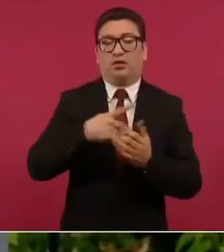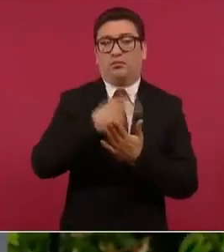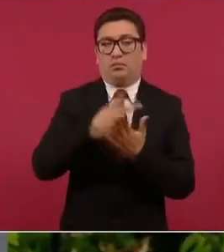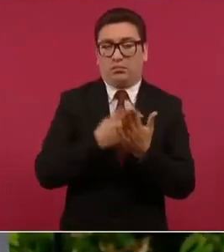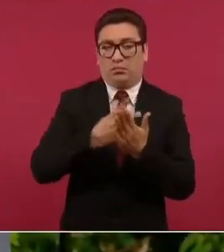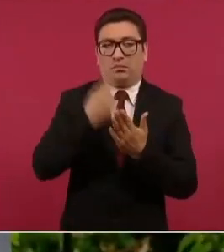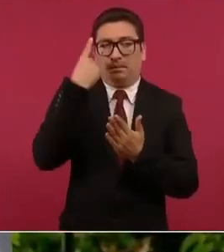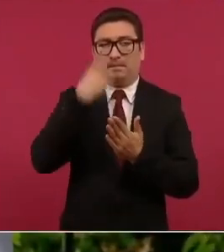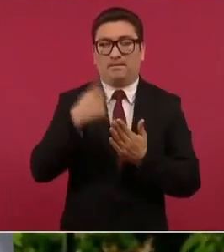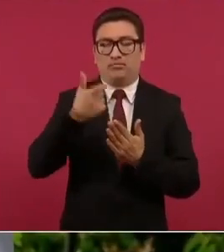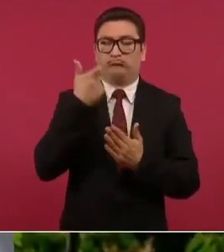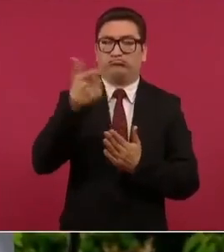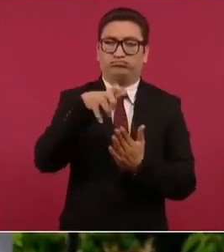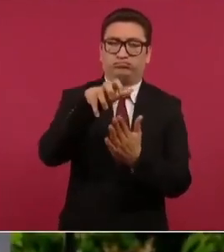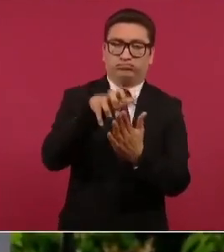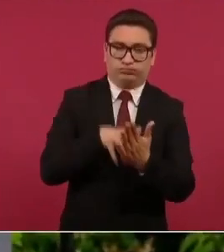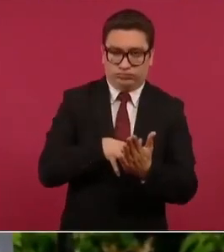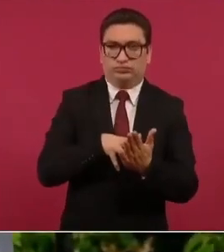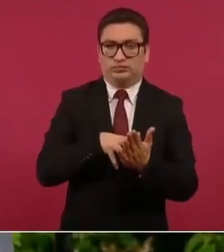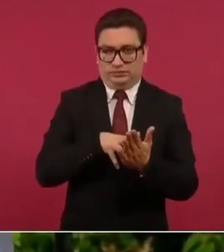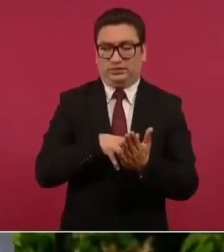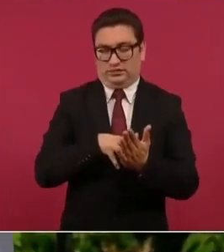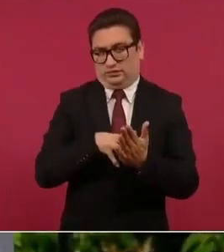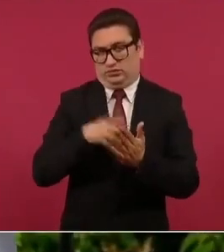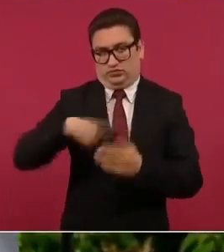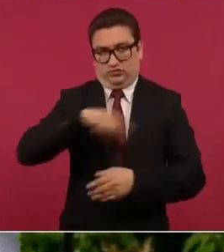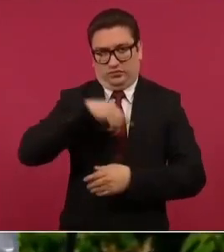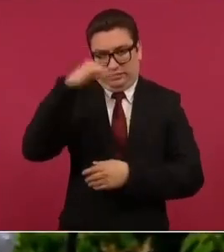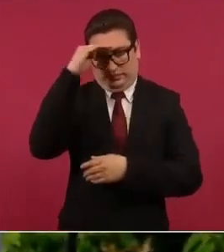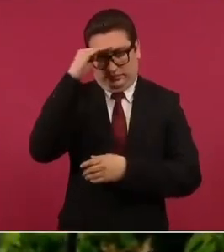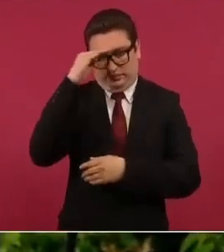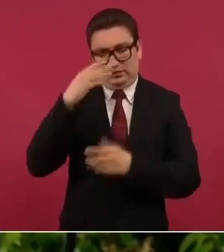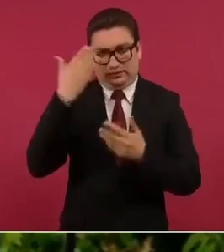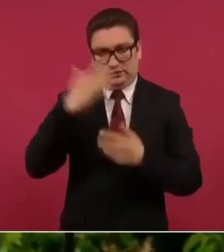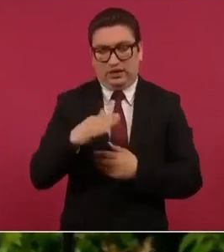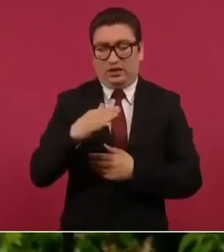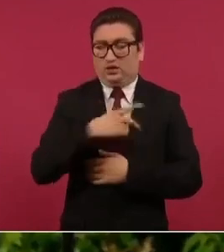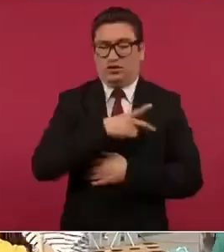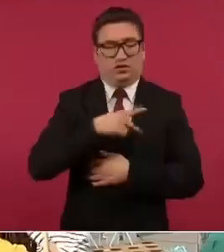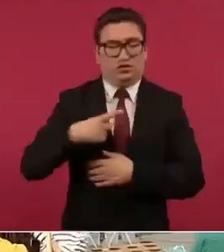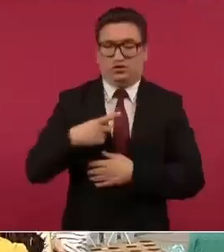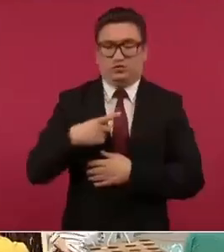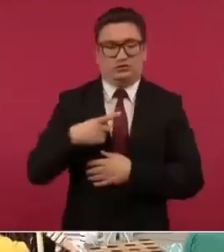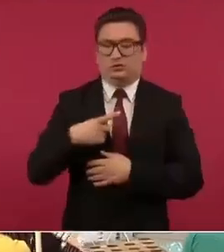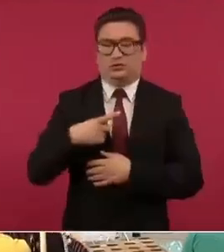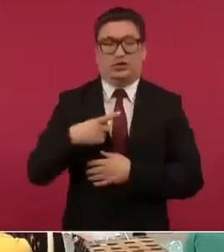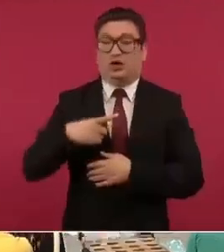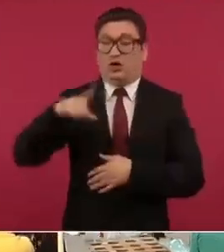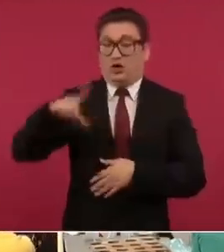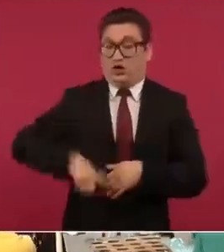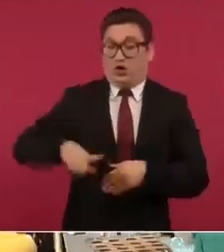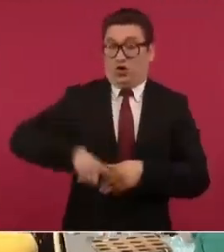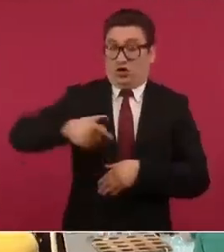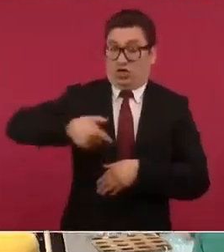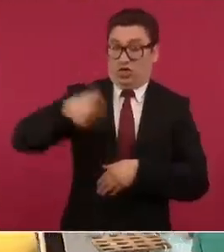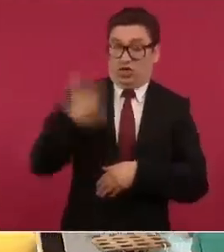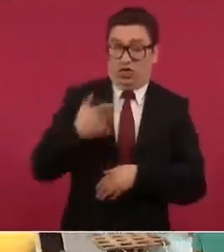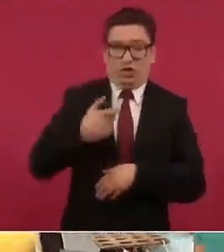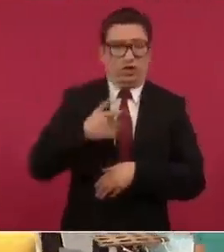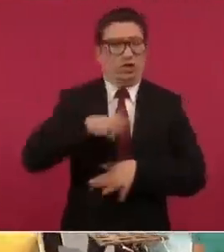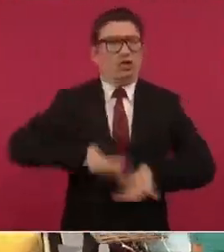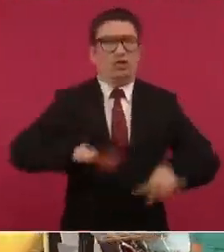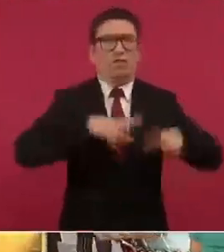criterio de que no debe de haber gobierno rico con pueblo